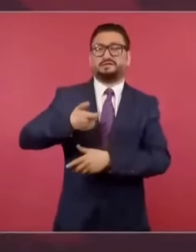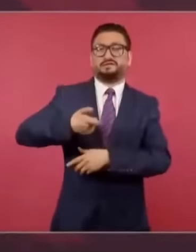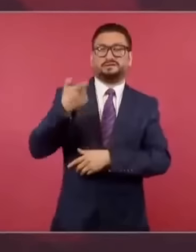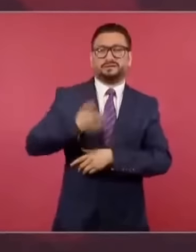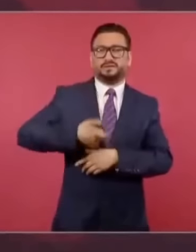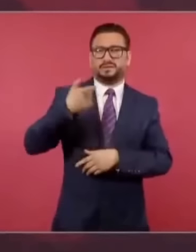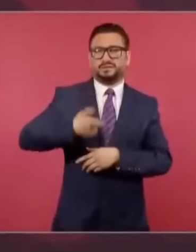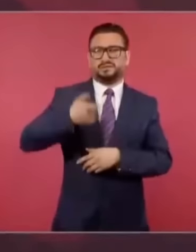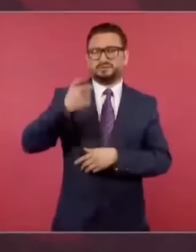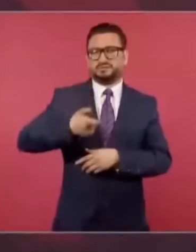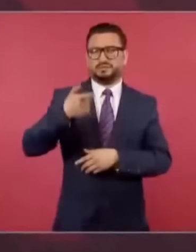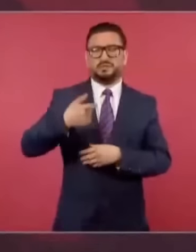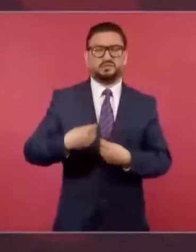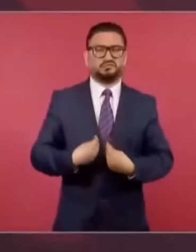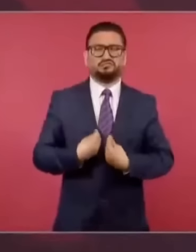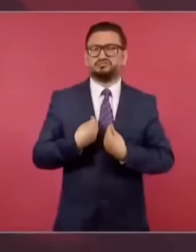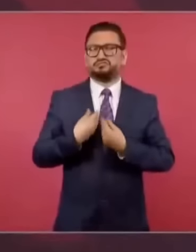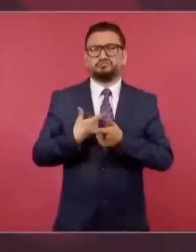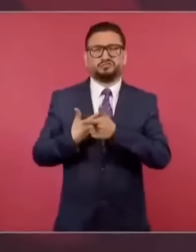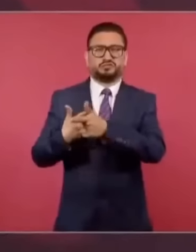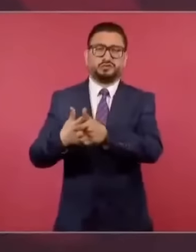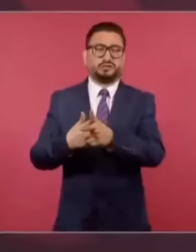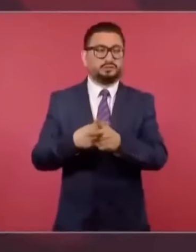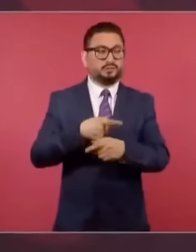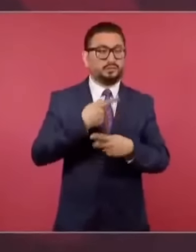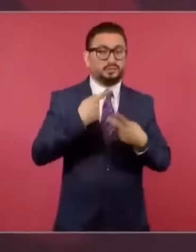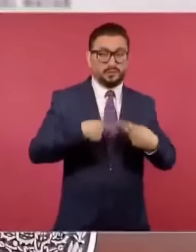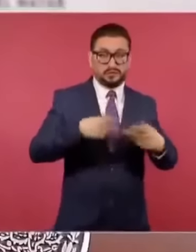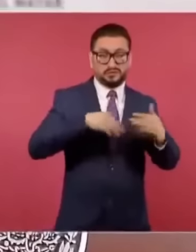el mismo tren de vida y los de abajo